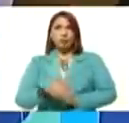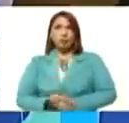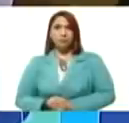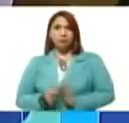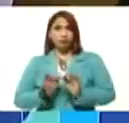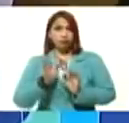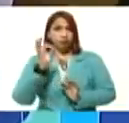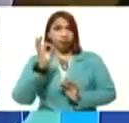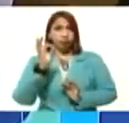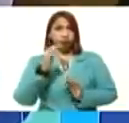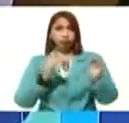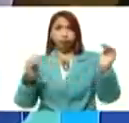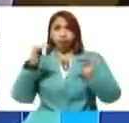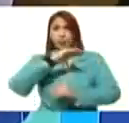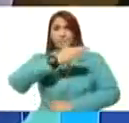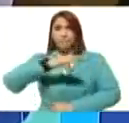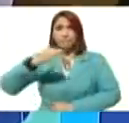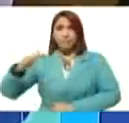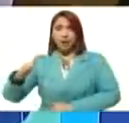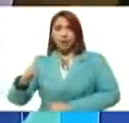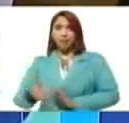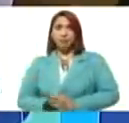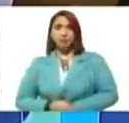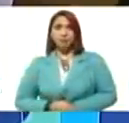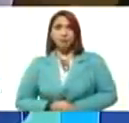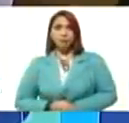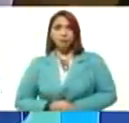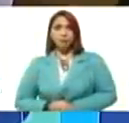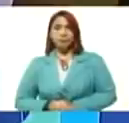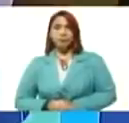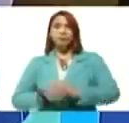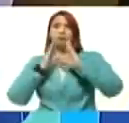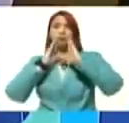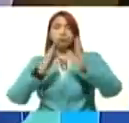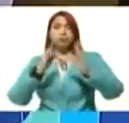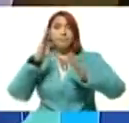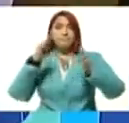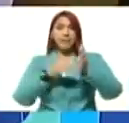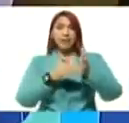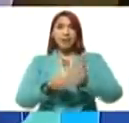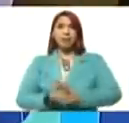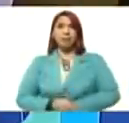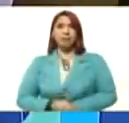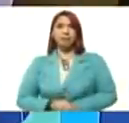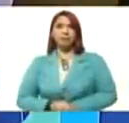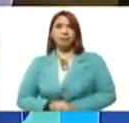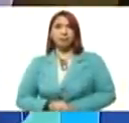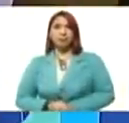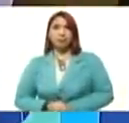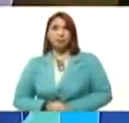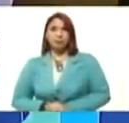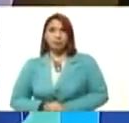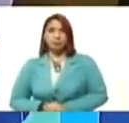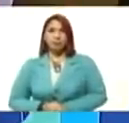del nivel del mar. la cota 1000, nuestra bella cota 1000, que son las faldas naturales del